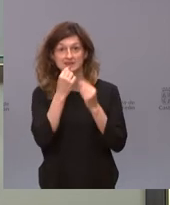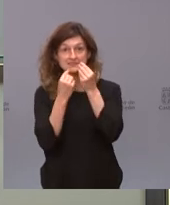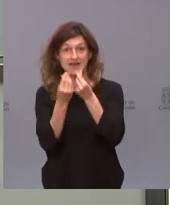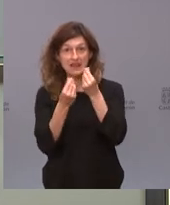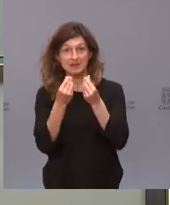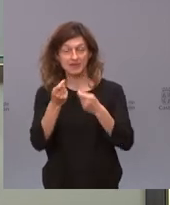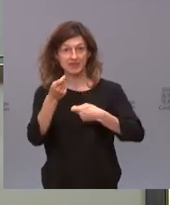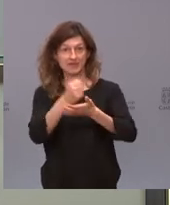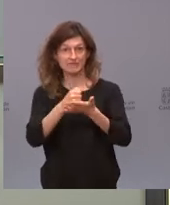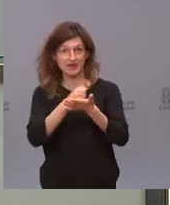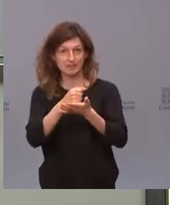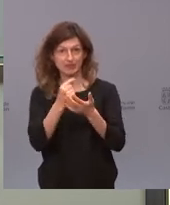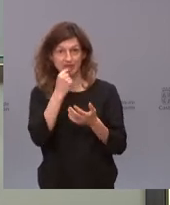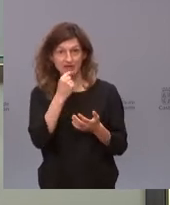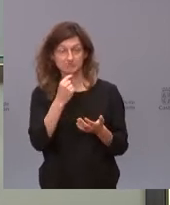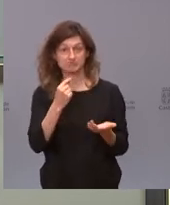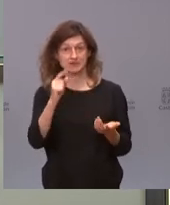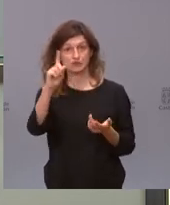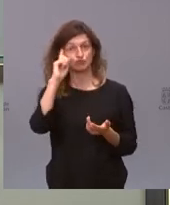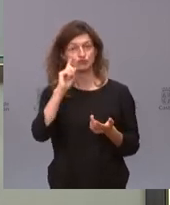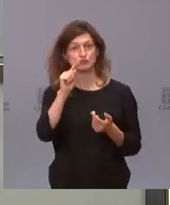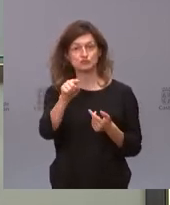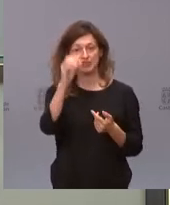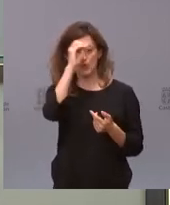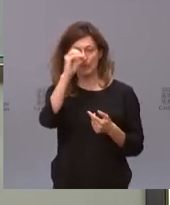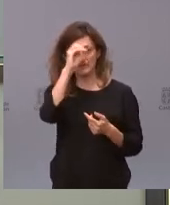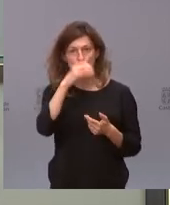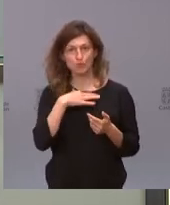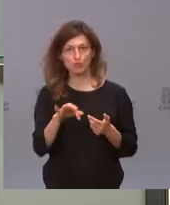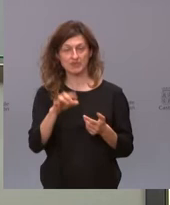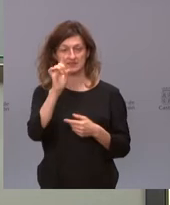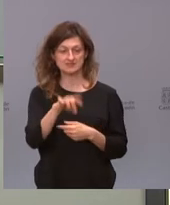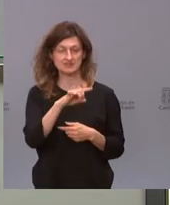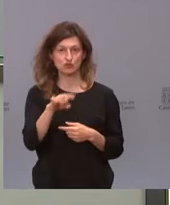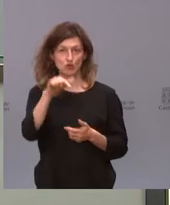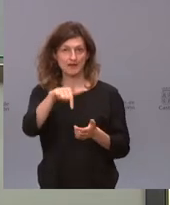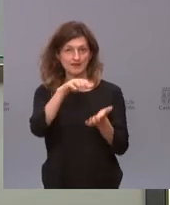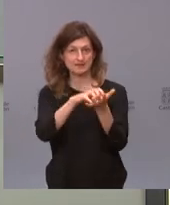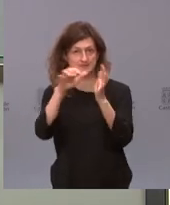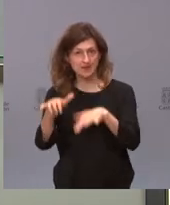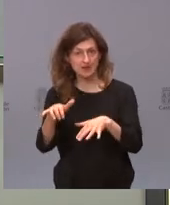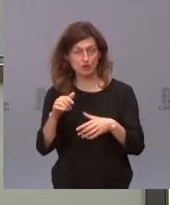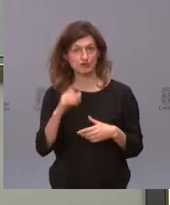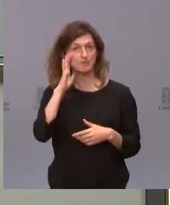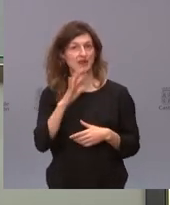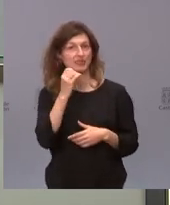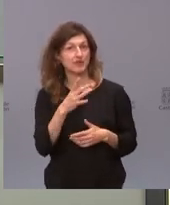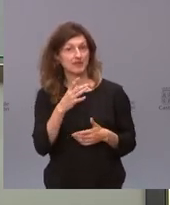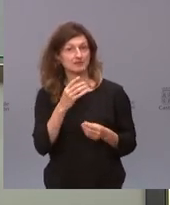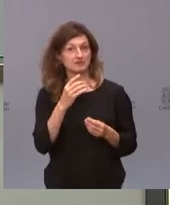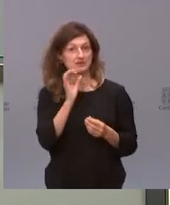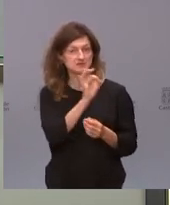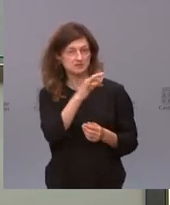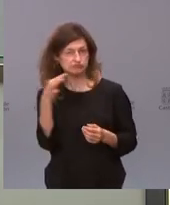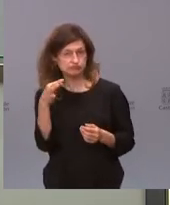venta en farmacias. Yo no sé cómo ve usted esta posibilidad aquí en Castilla y León, si le parece que es efectivo,